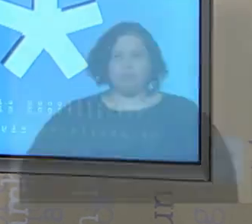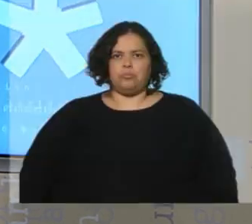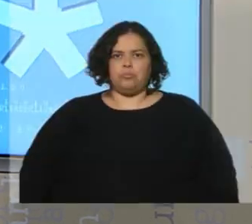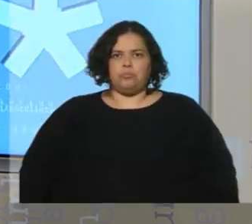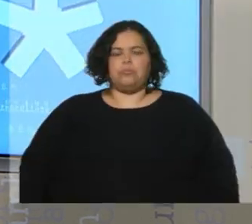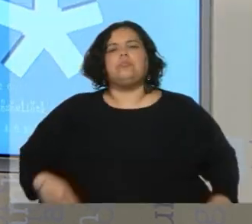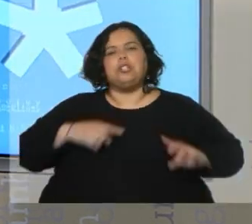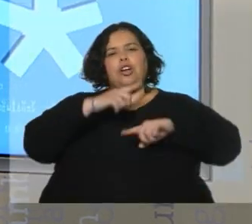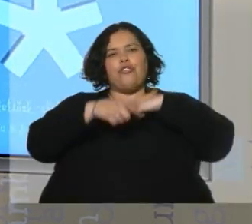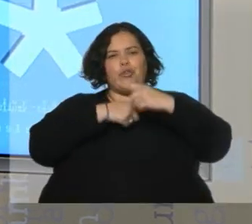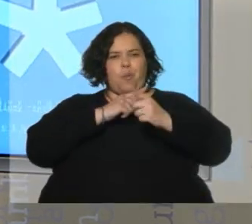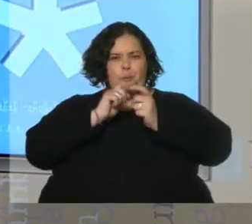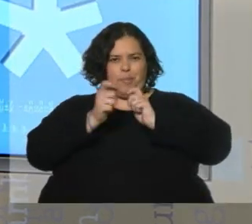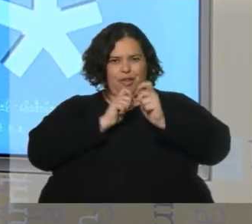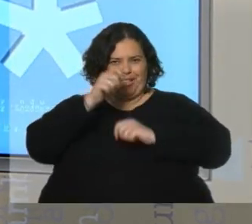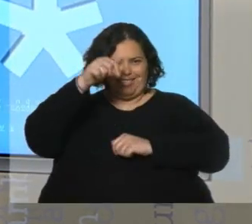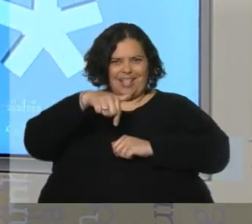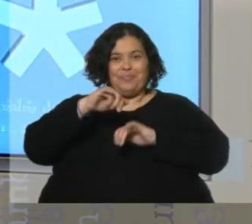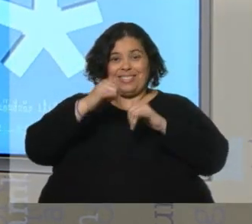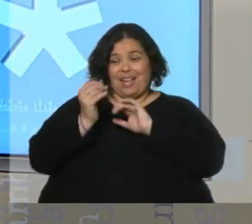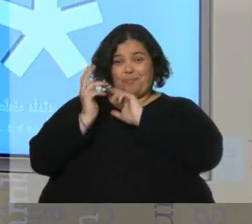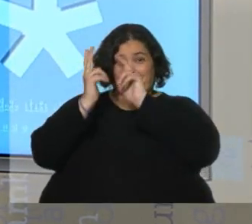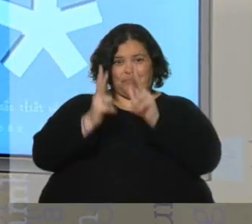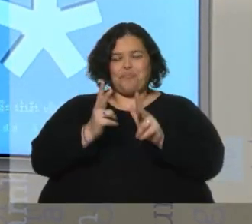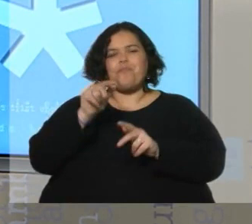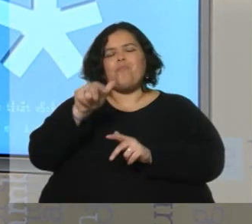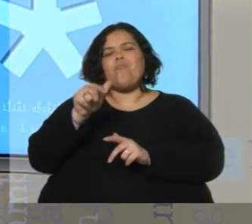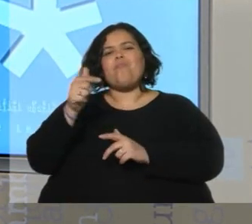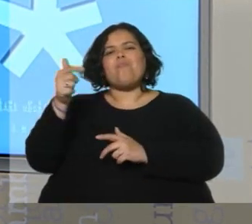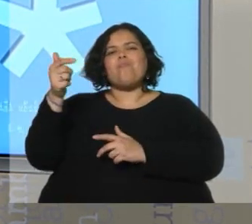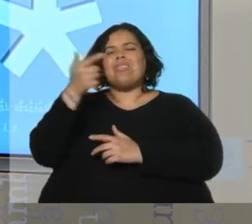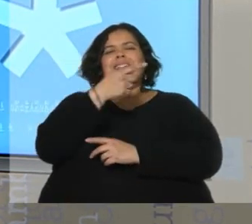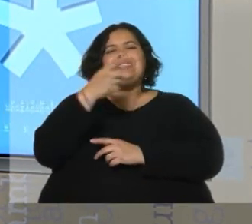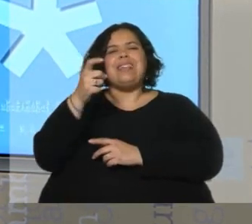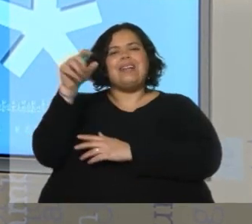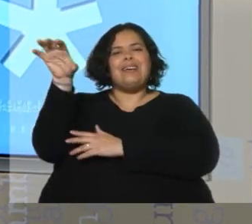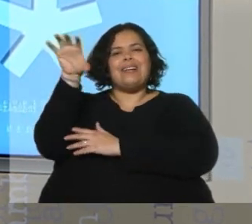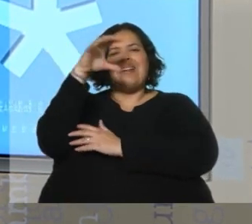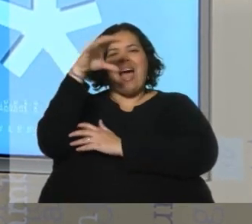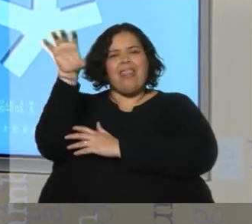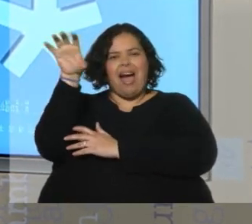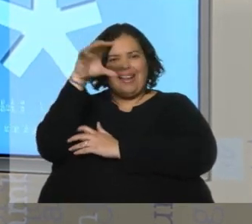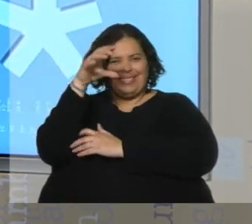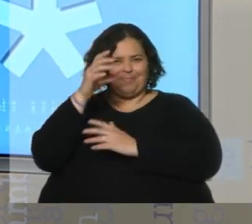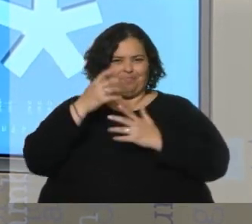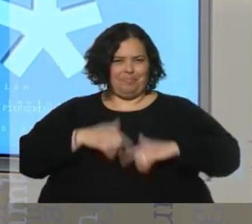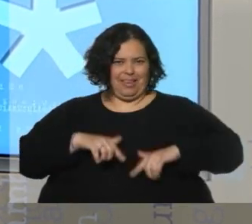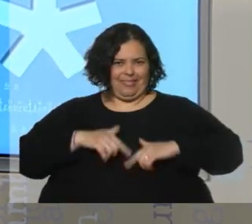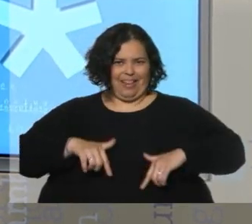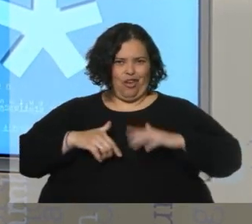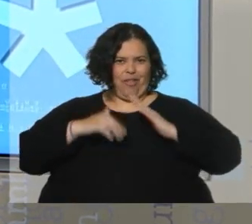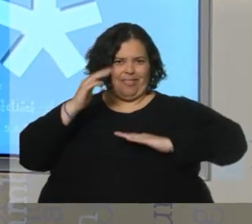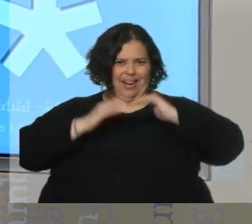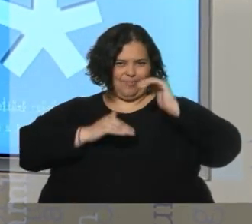Seguimos haciendo periodistas y ya lo adelantaba más temprano. La colocación de estos más de 100 radares por parte del Ministerio de Transporte y Obras Públicas fue